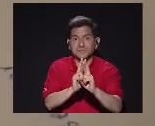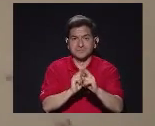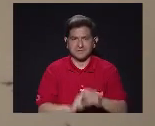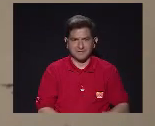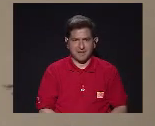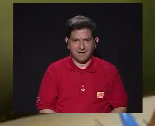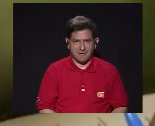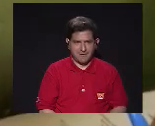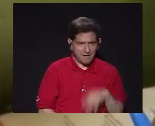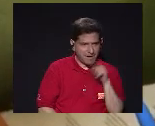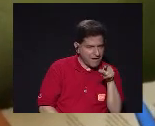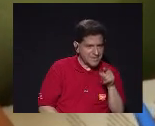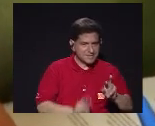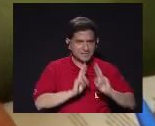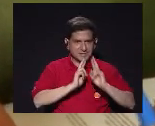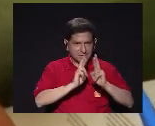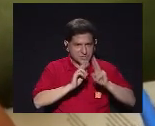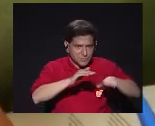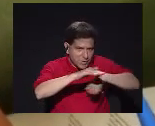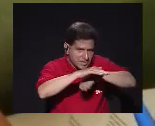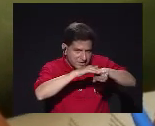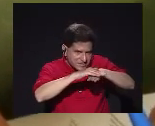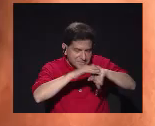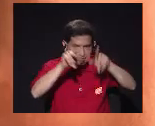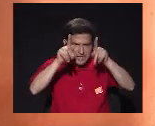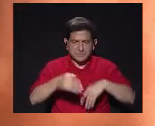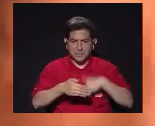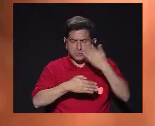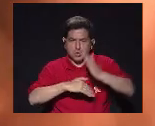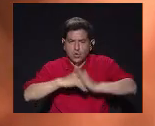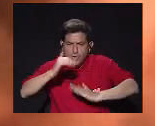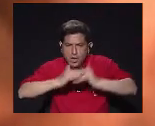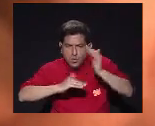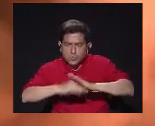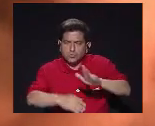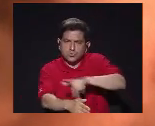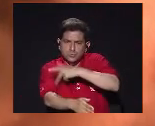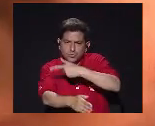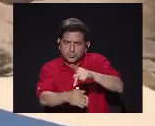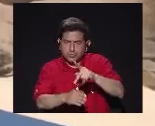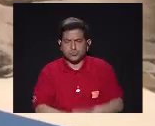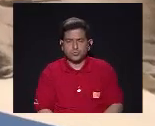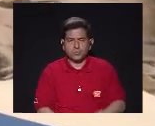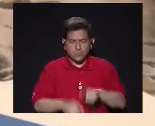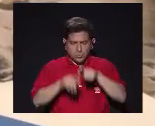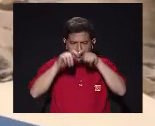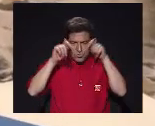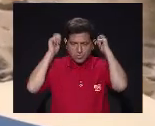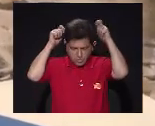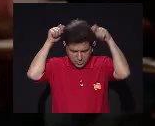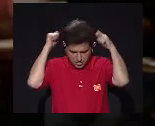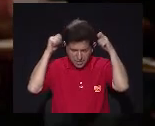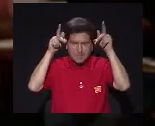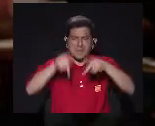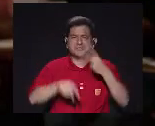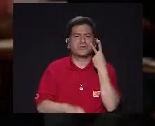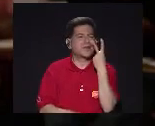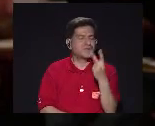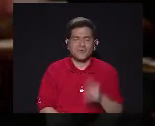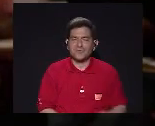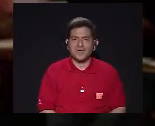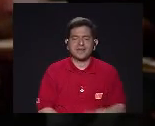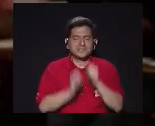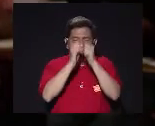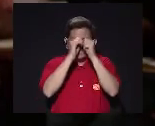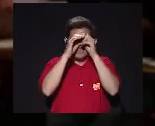las respuestas Con base En esas respuestas La persona Luego construye Un poema Vendar los ojos Es para que la gente En lugar de